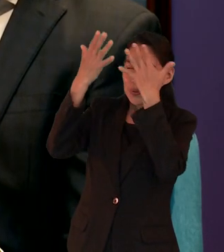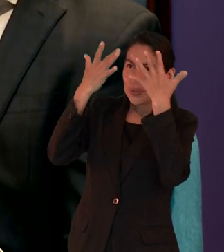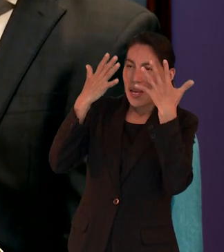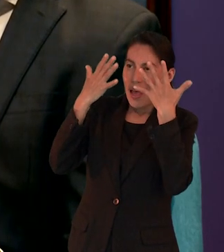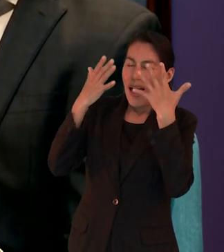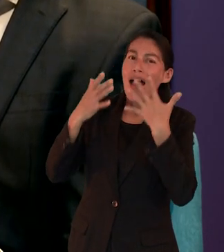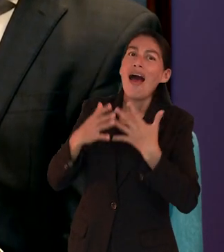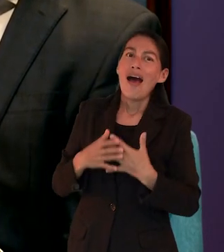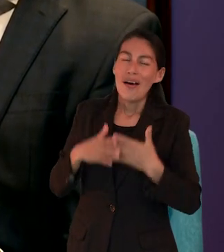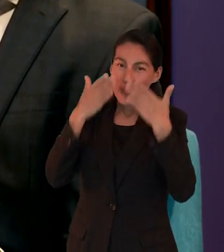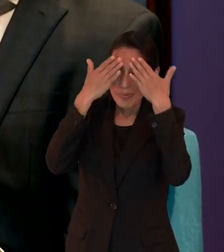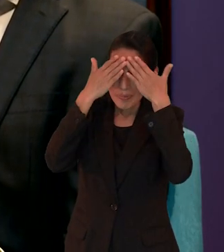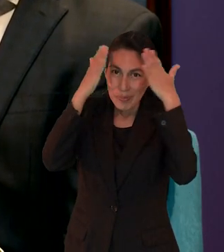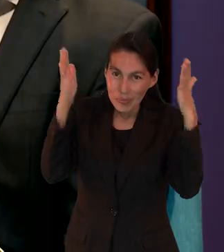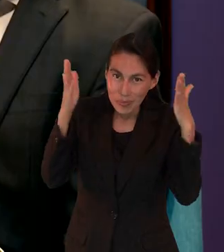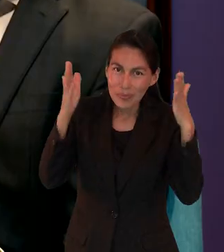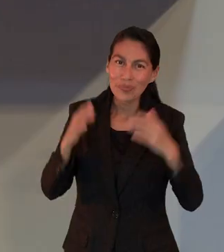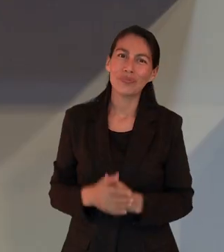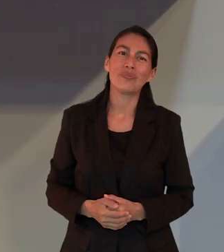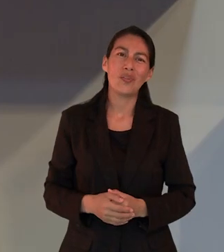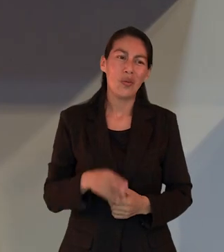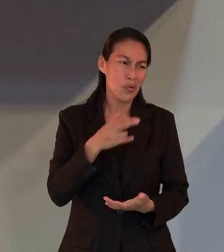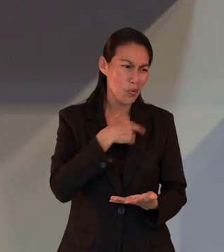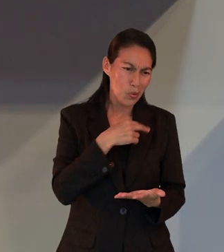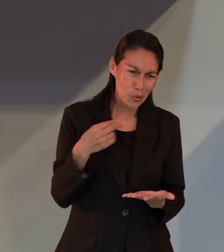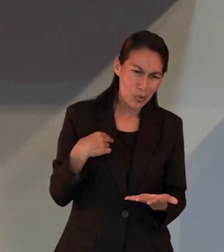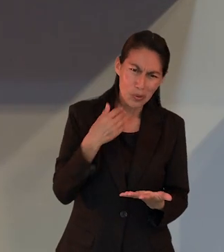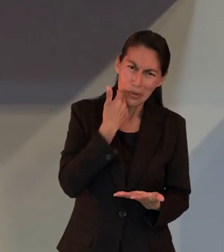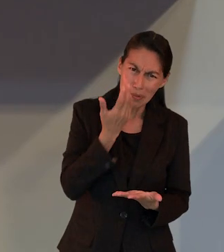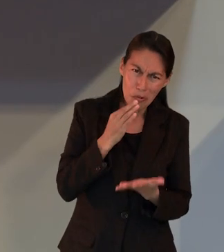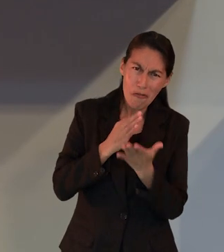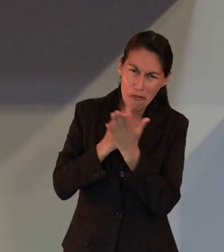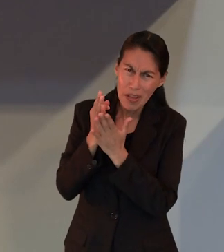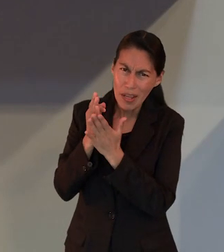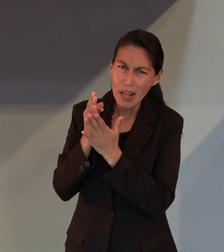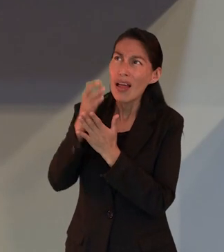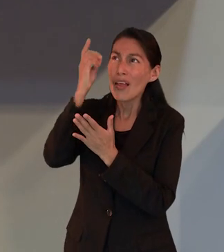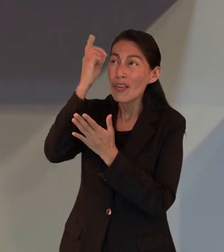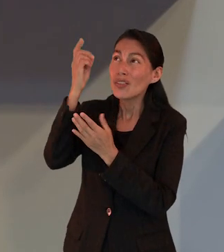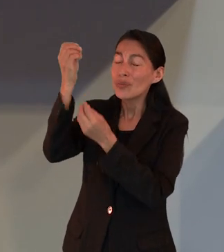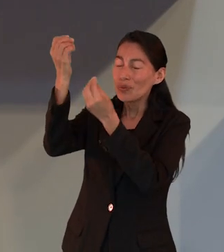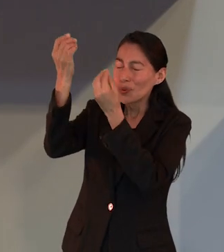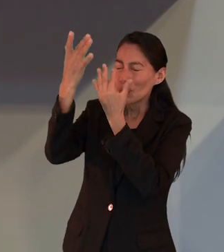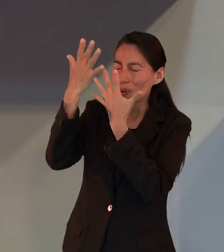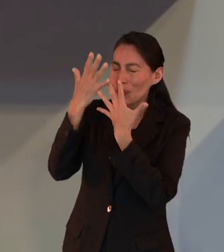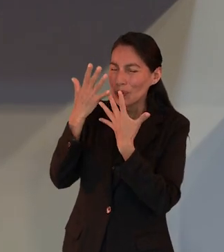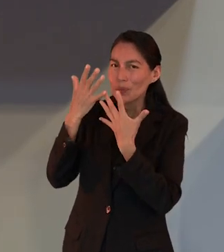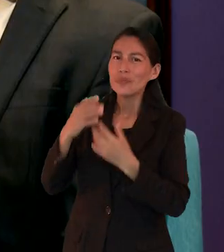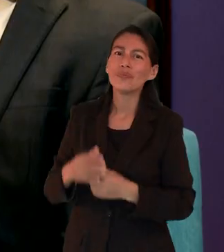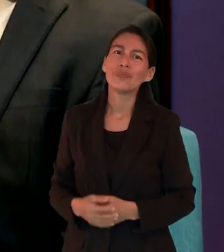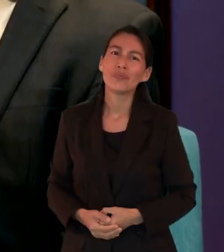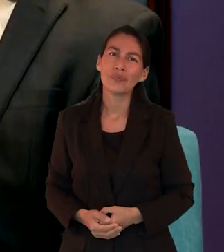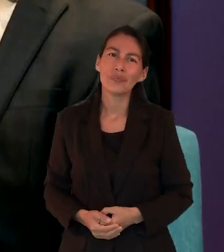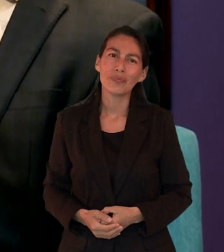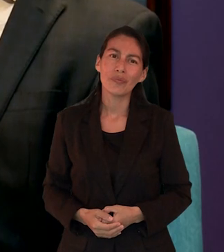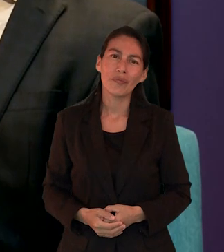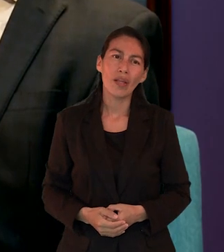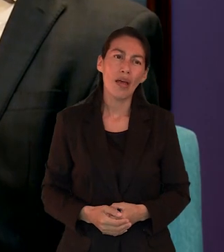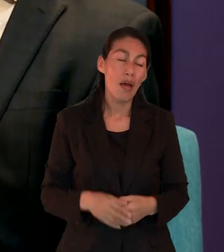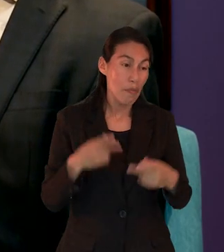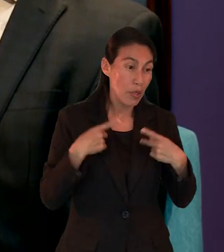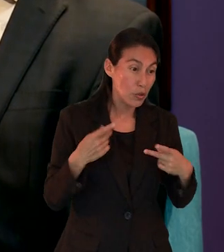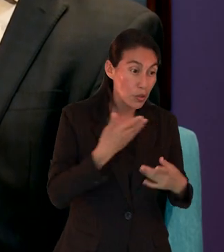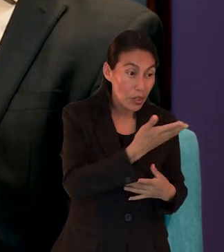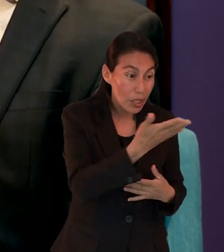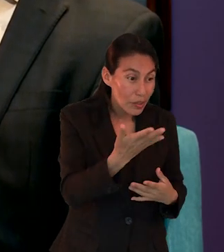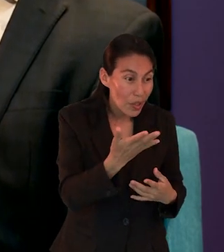ya que deseamos conducirnos bien en todo yo creo que conducir